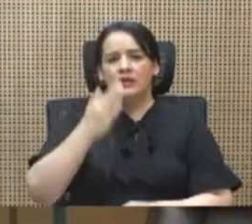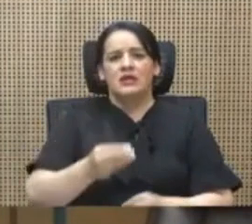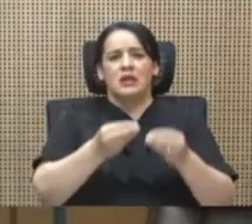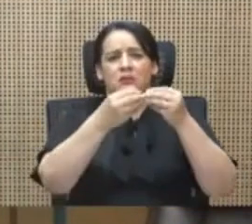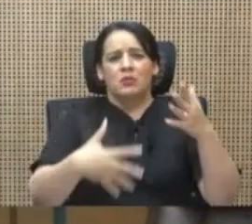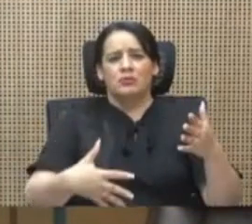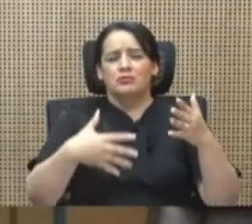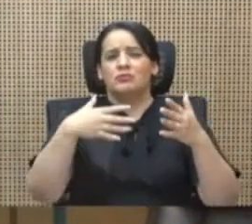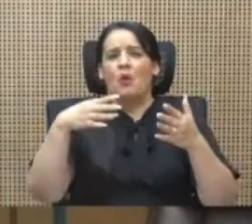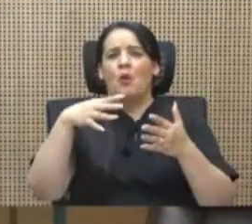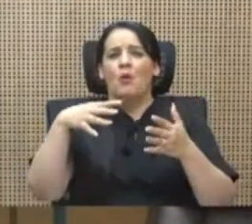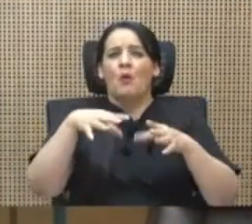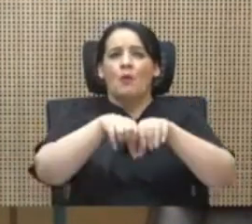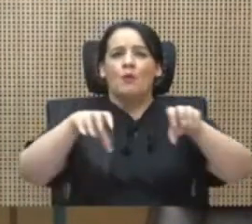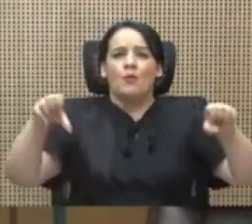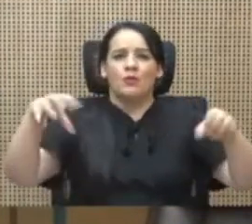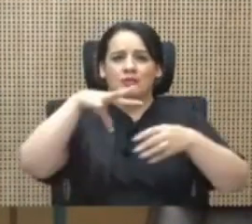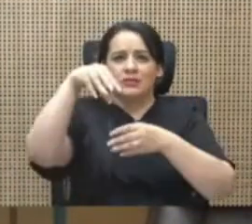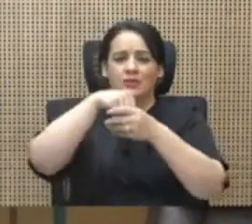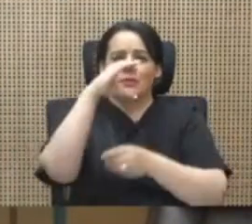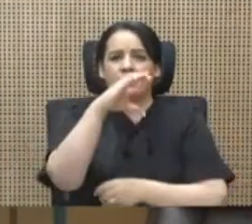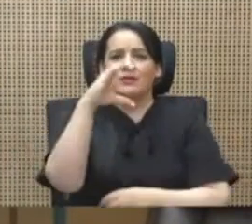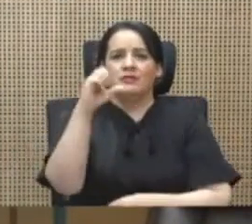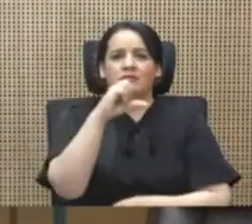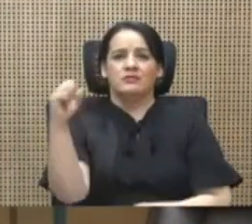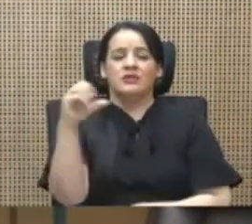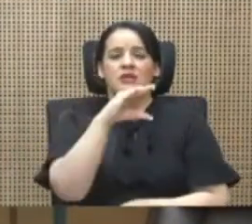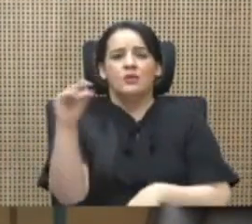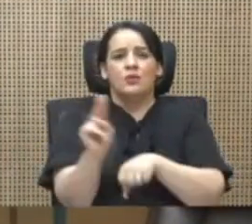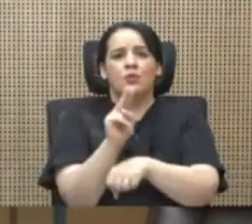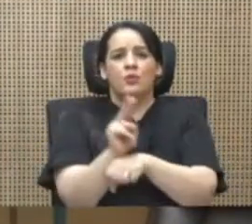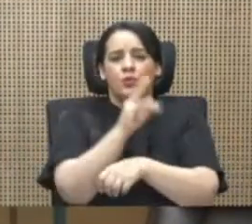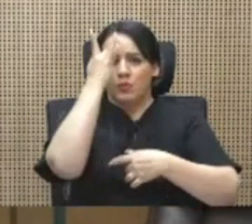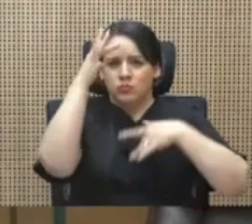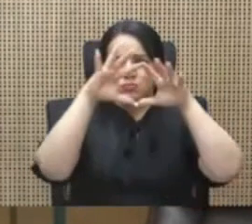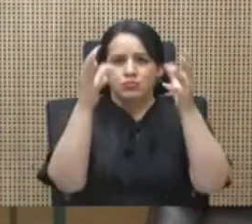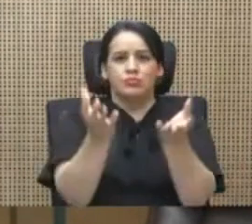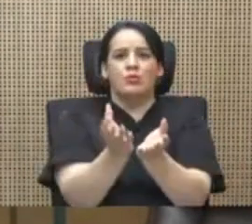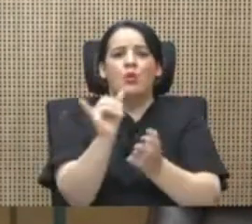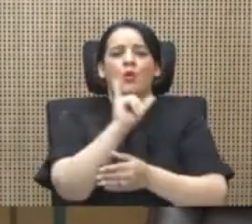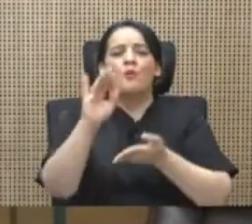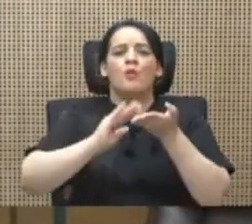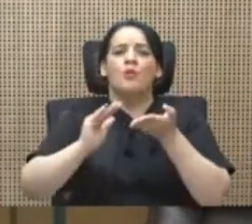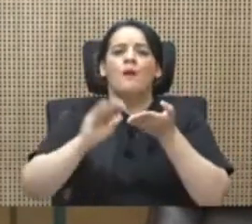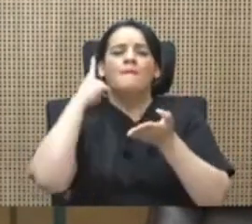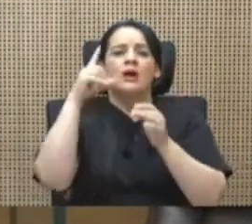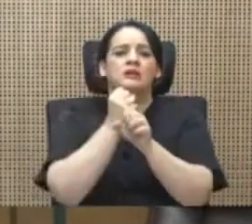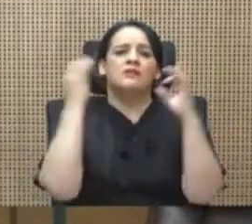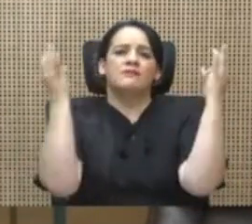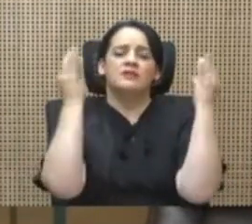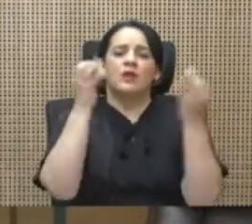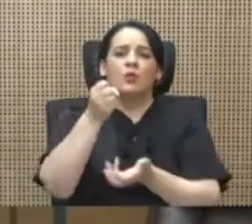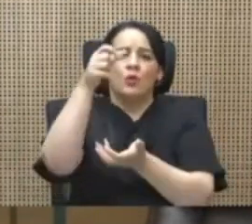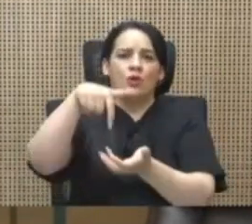corrupción que se orquestó en la caja costarricense del Seguro Social y que utilizó la pandemia como una excusa para hacer fiesta con los recursos